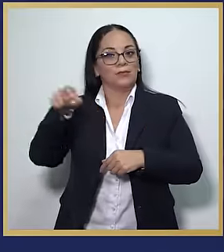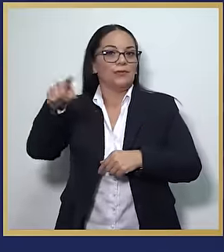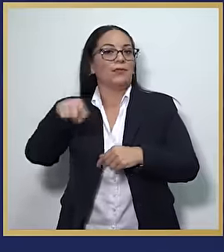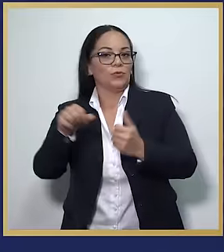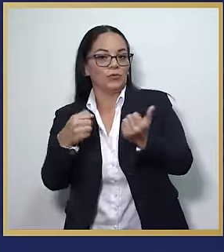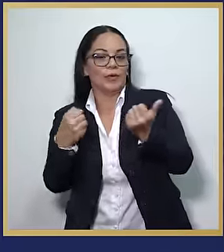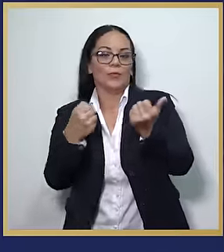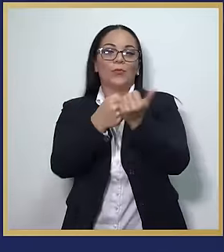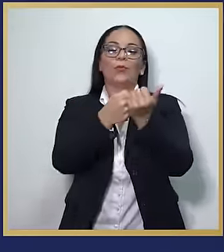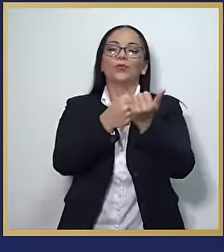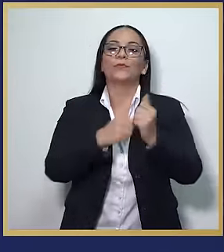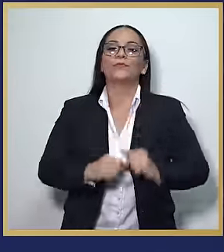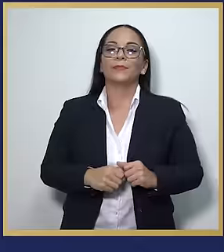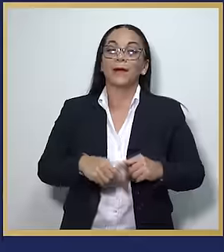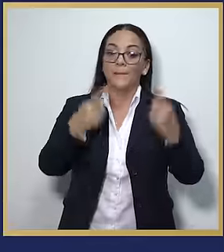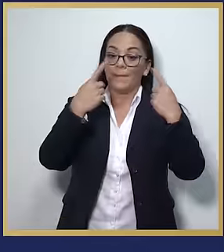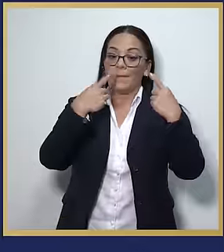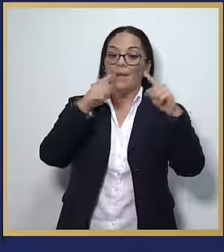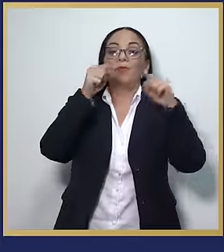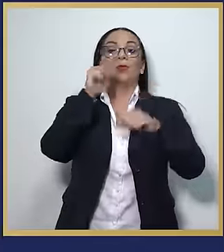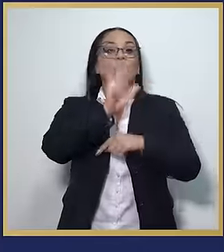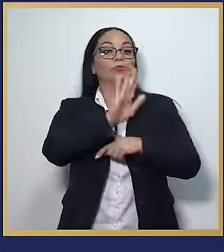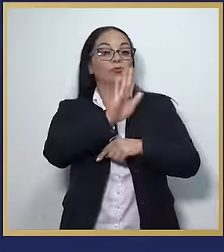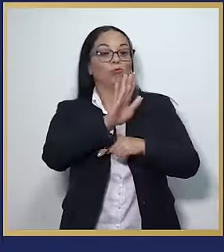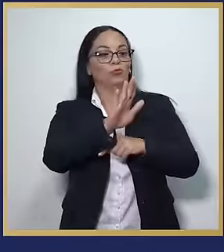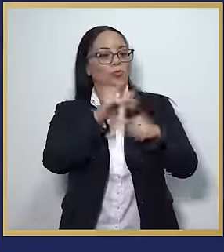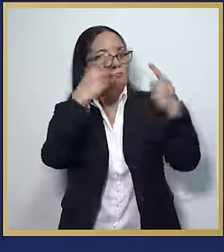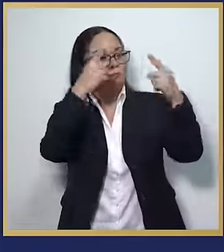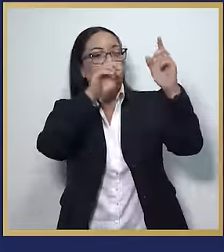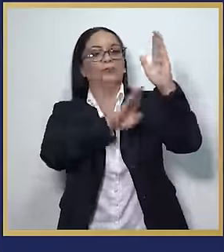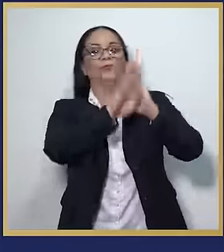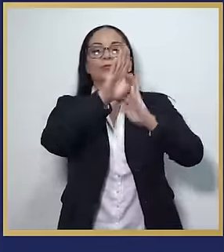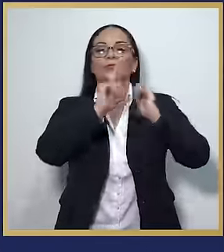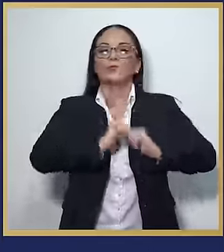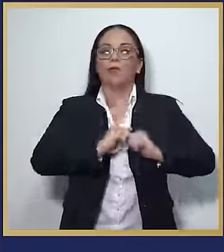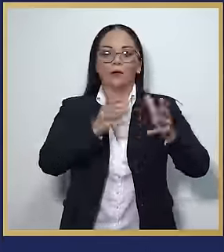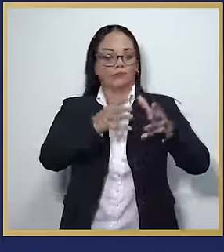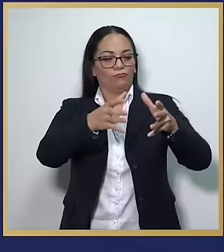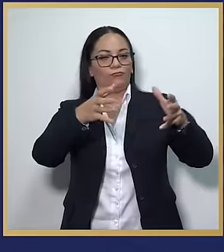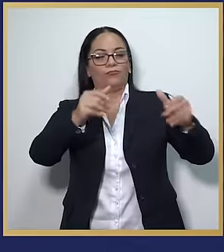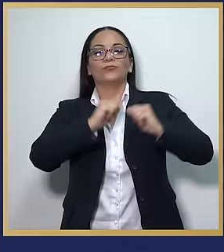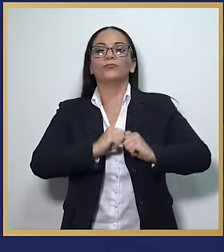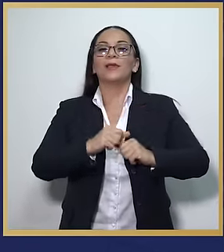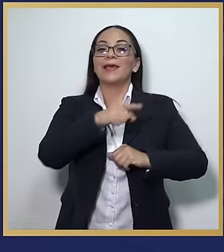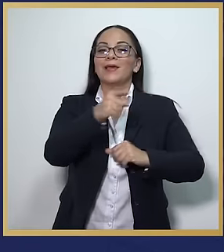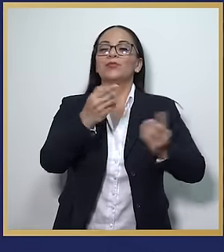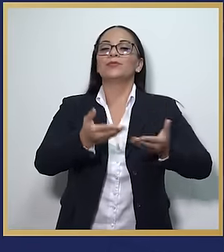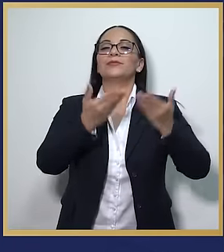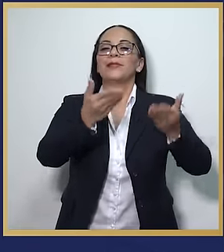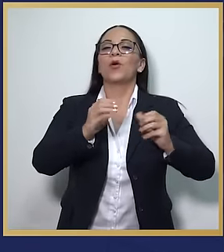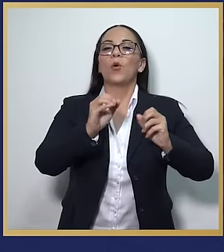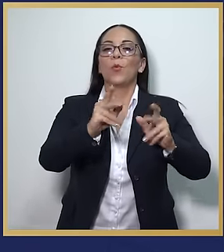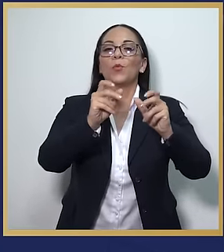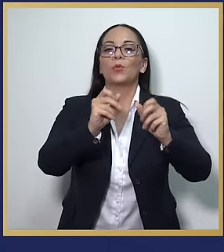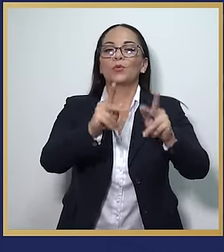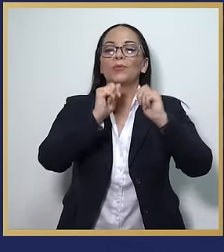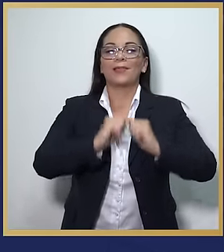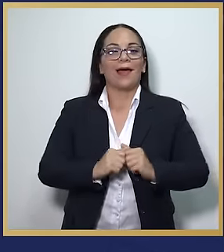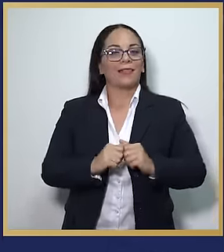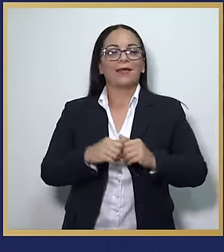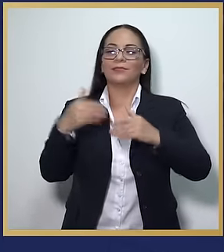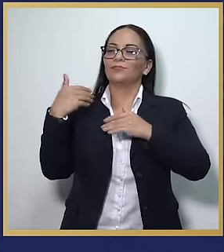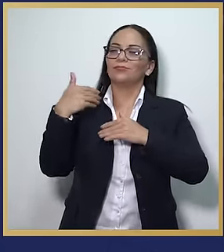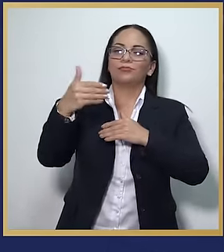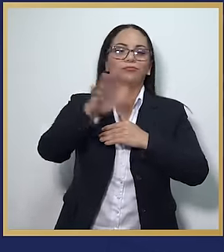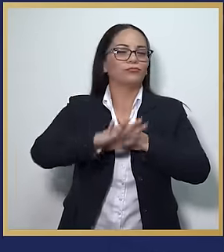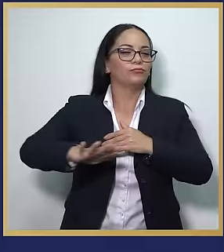para que sean parte del éxito de ellas, para que ellas crezcan y brinden oportunidades a